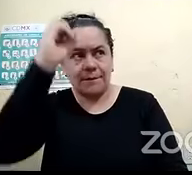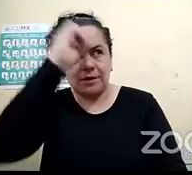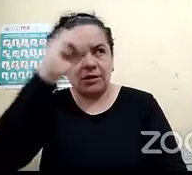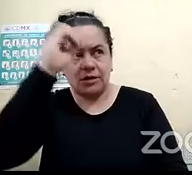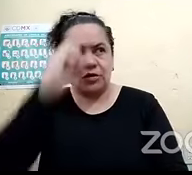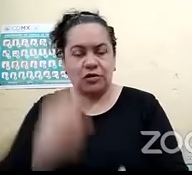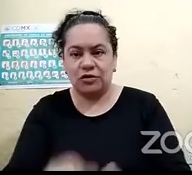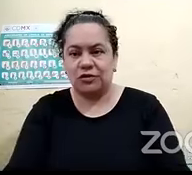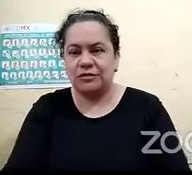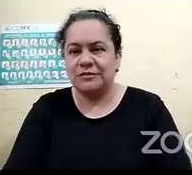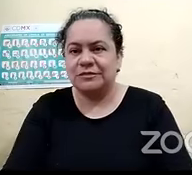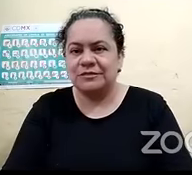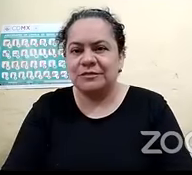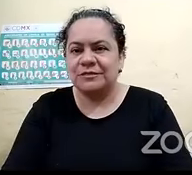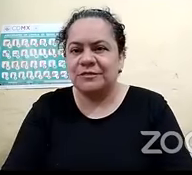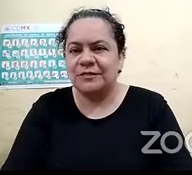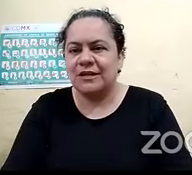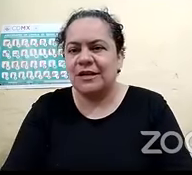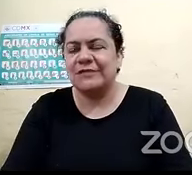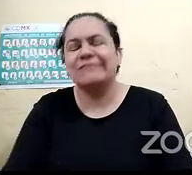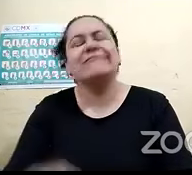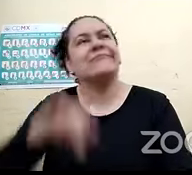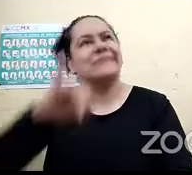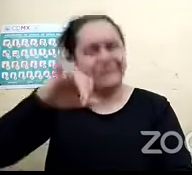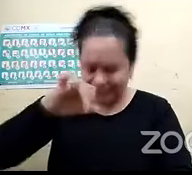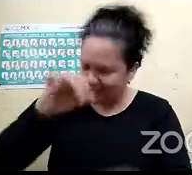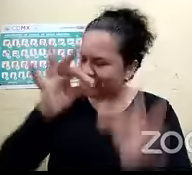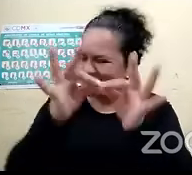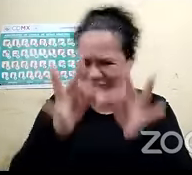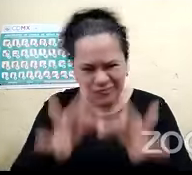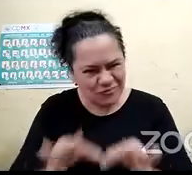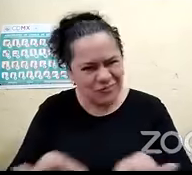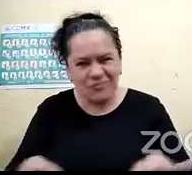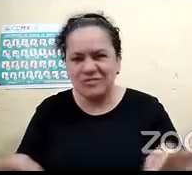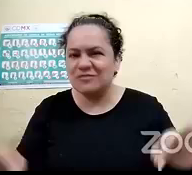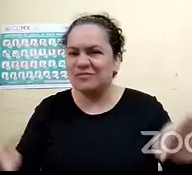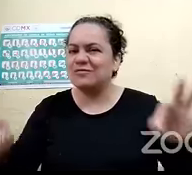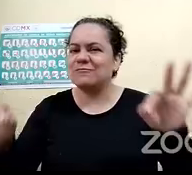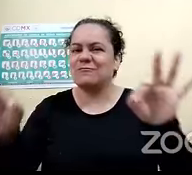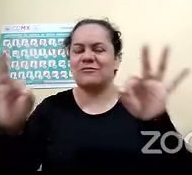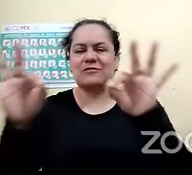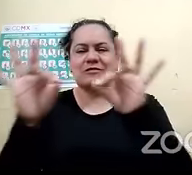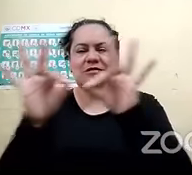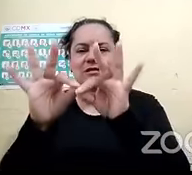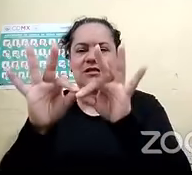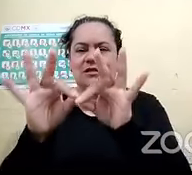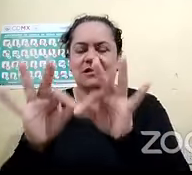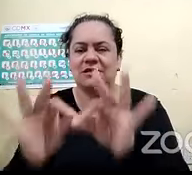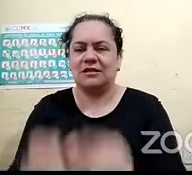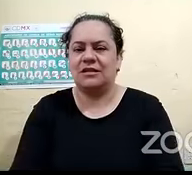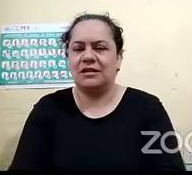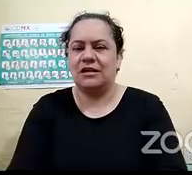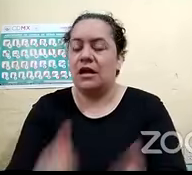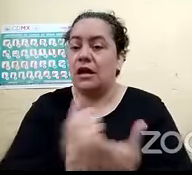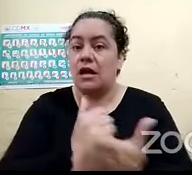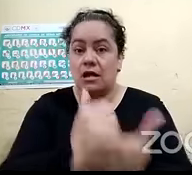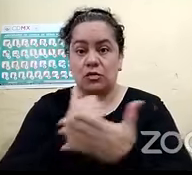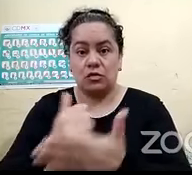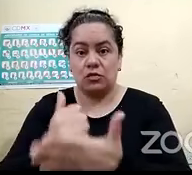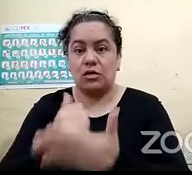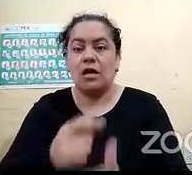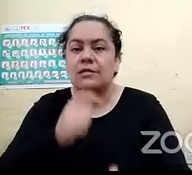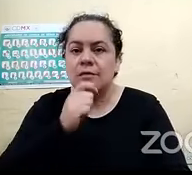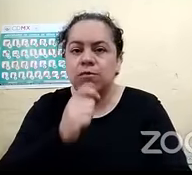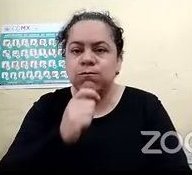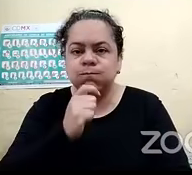pues coincido creo que si sería de buena ayuda pero pues